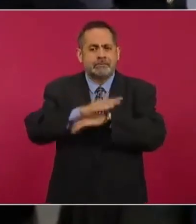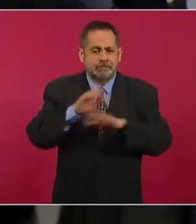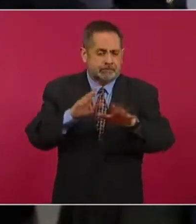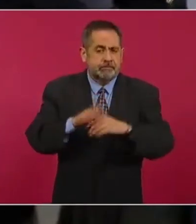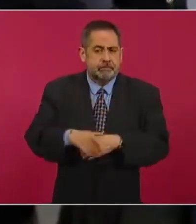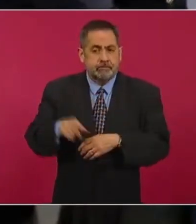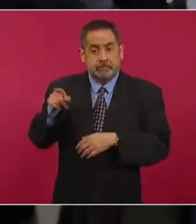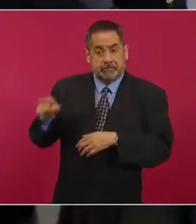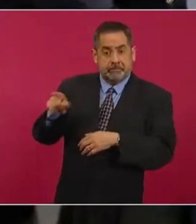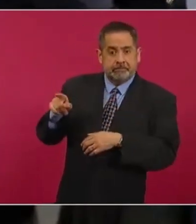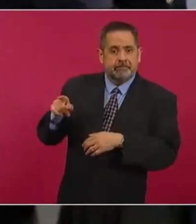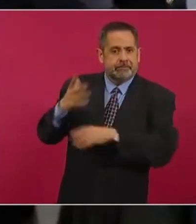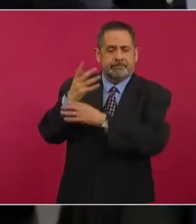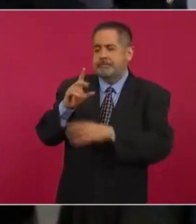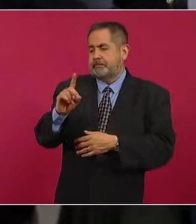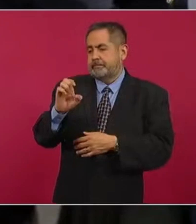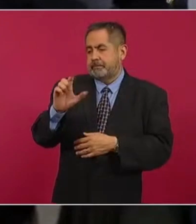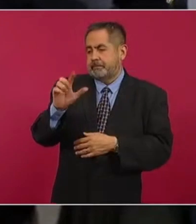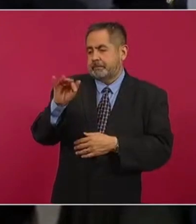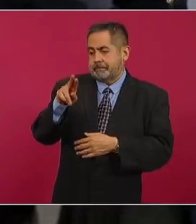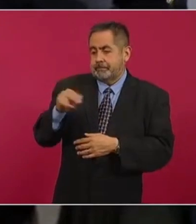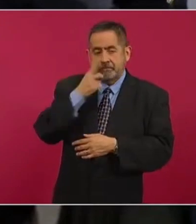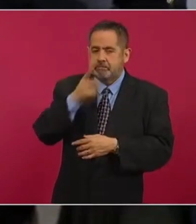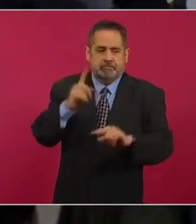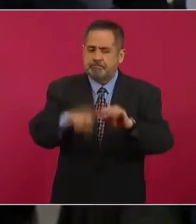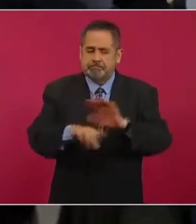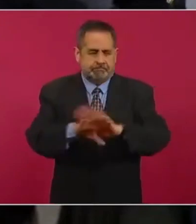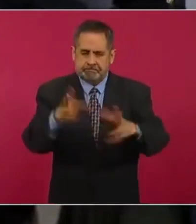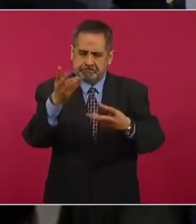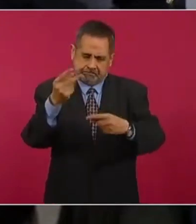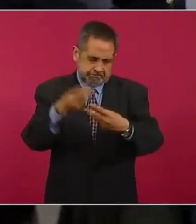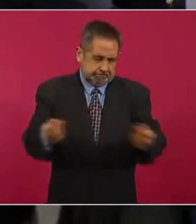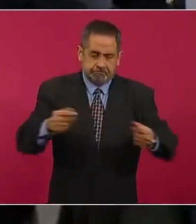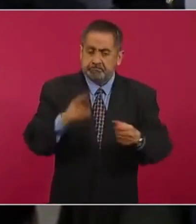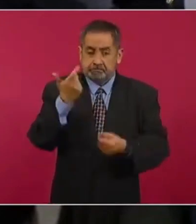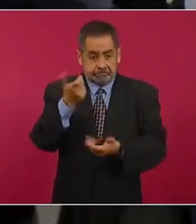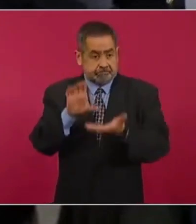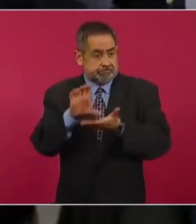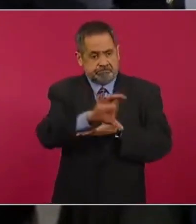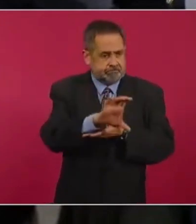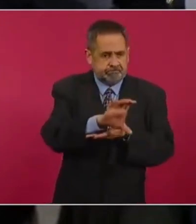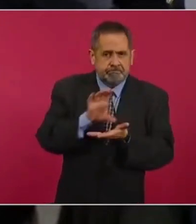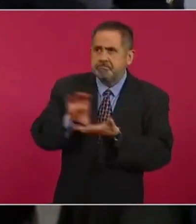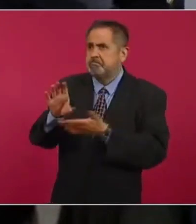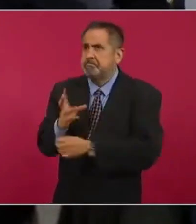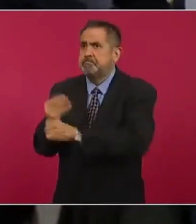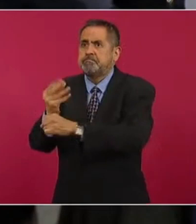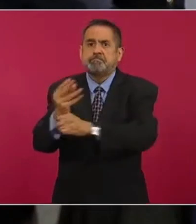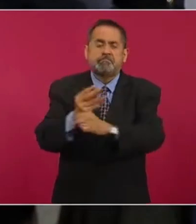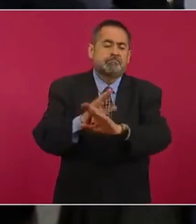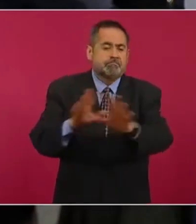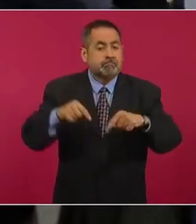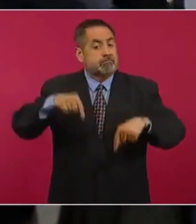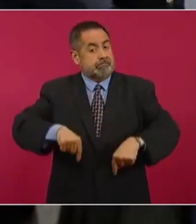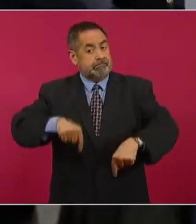desaparecen por el tema de que se va a priorizar para la infraestructura de los planteles. Aquí la doctora Claudia Sheinbaum